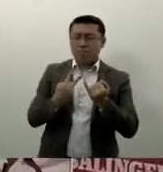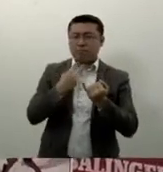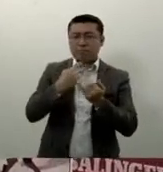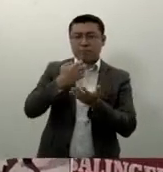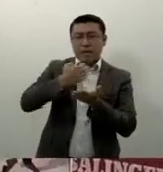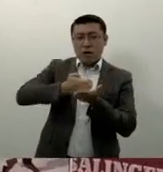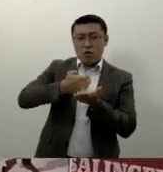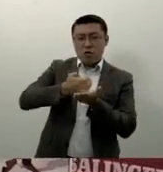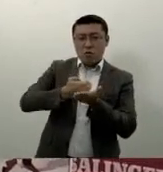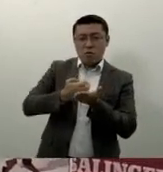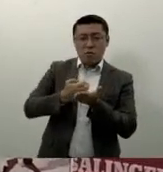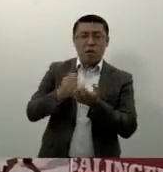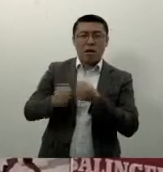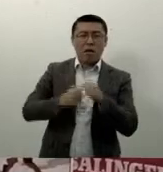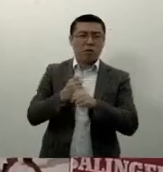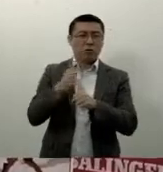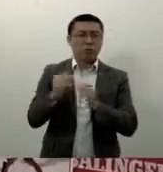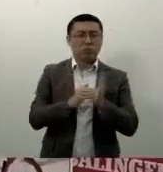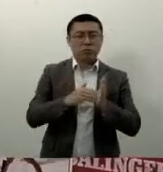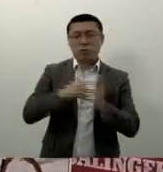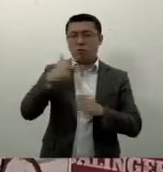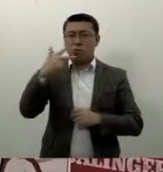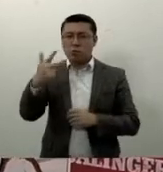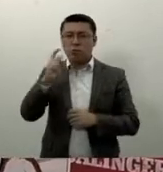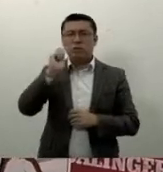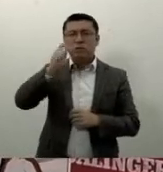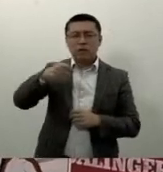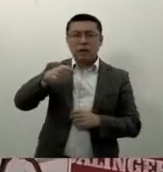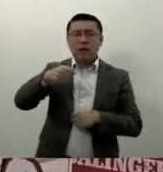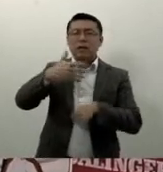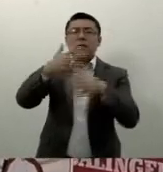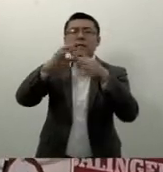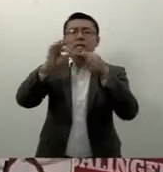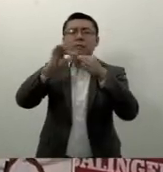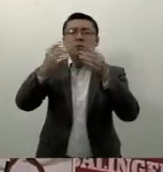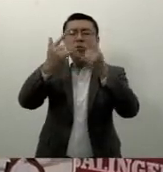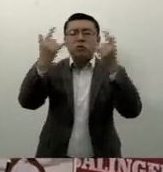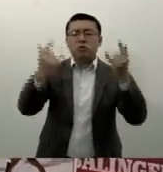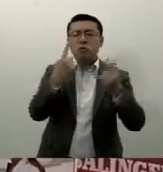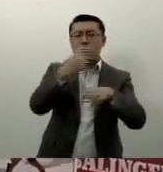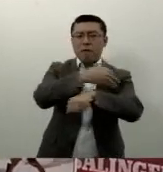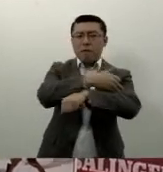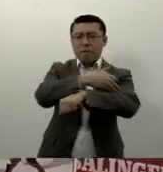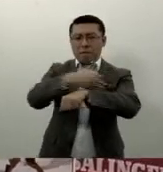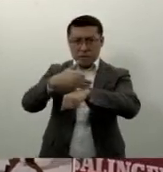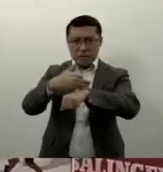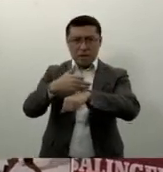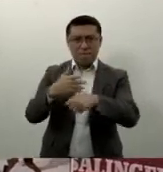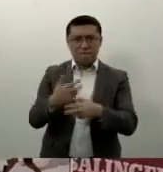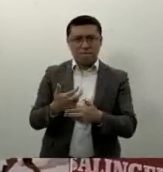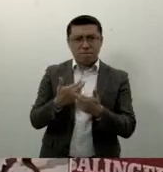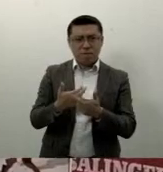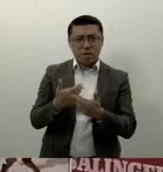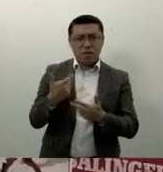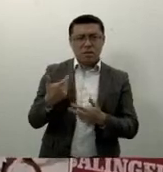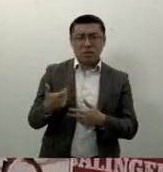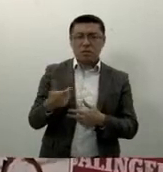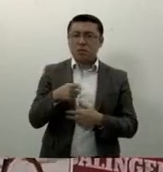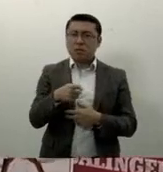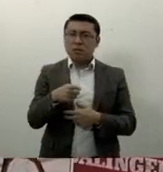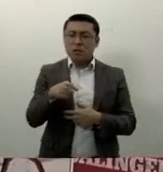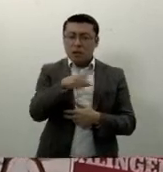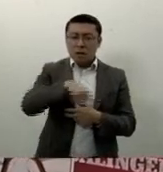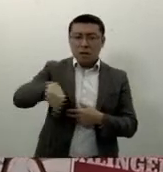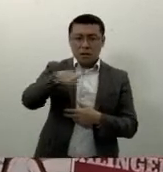2008, trata de la ruina de una familia lisboeta adinerada. De nuevo sus personajes